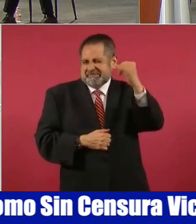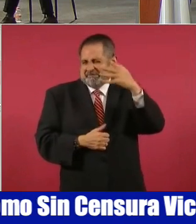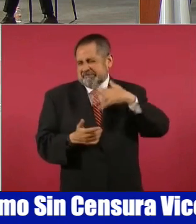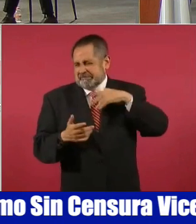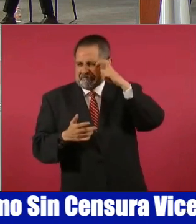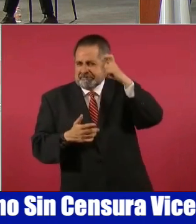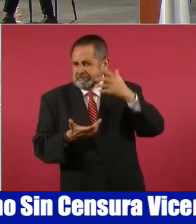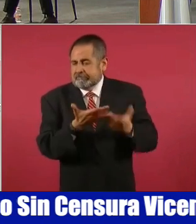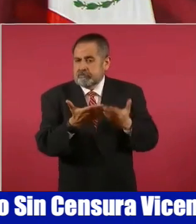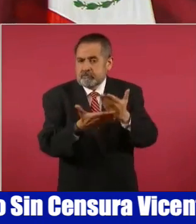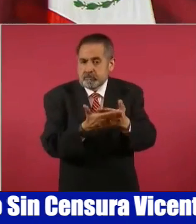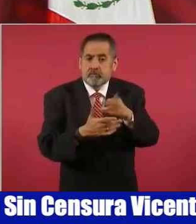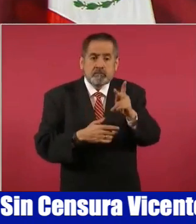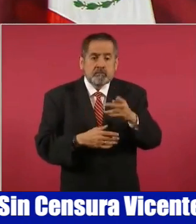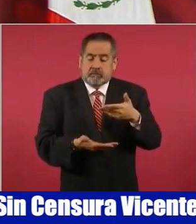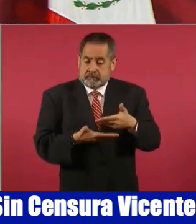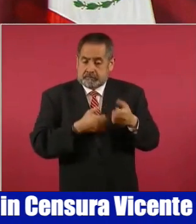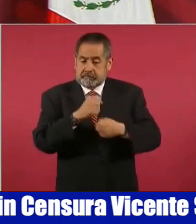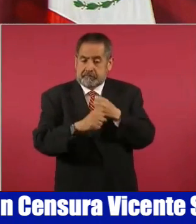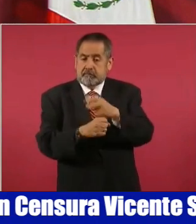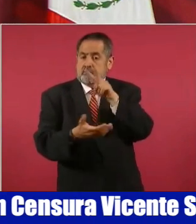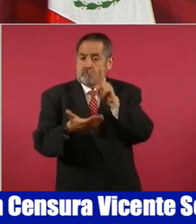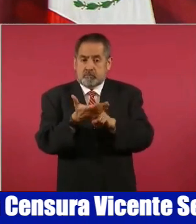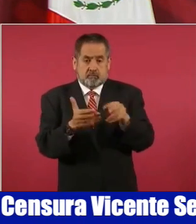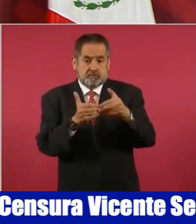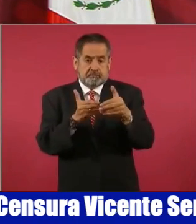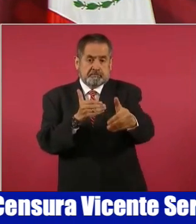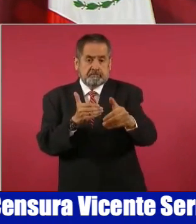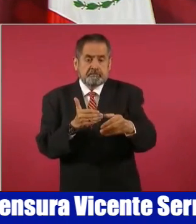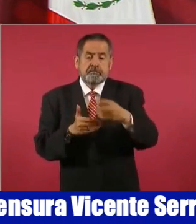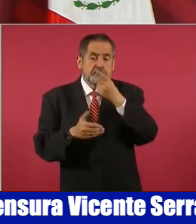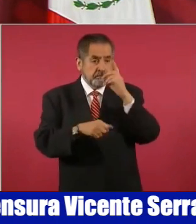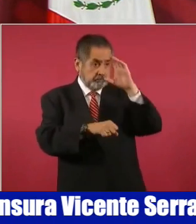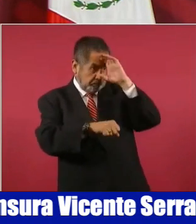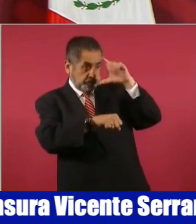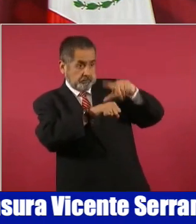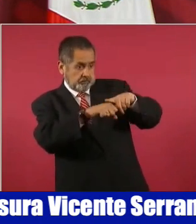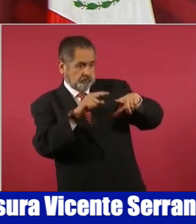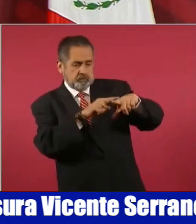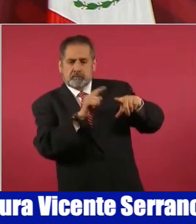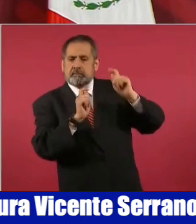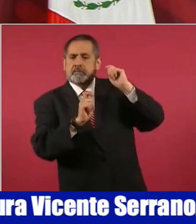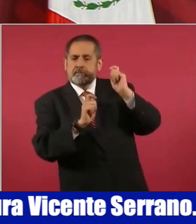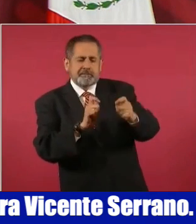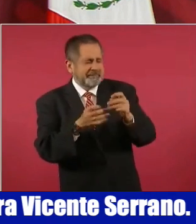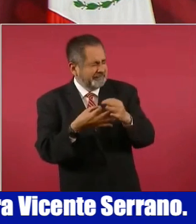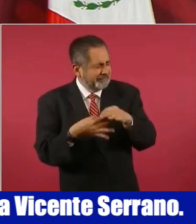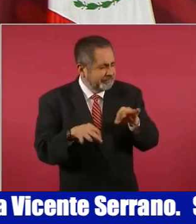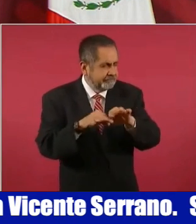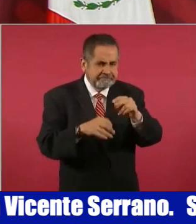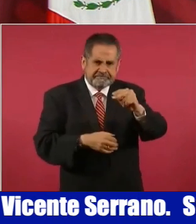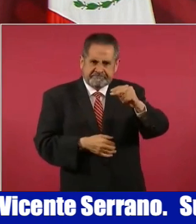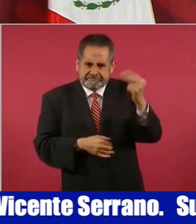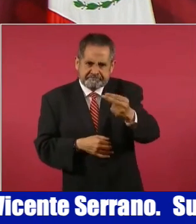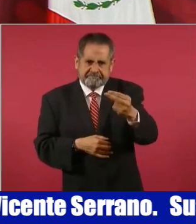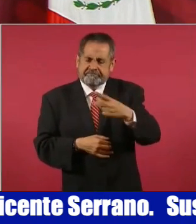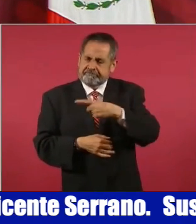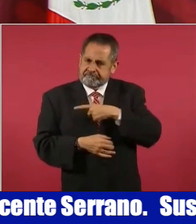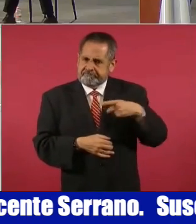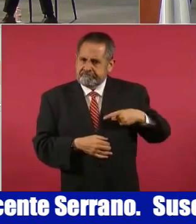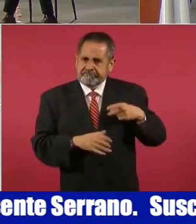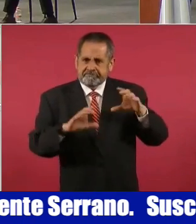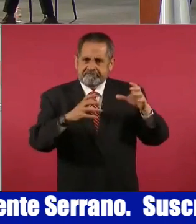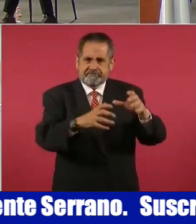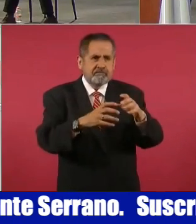pero en el siglo XXI, si hemos de hablar de cultura, es imperativo admitir que nunca